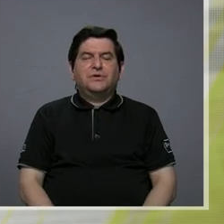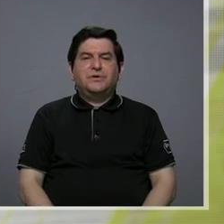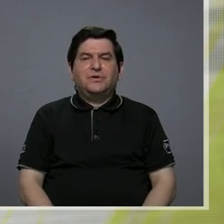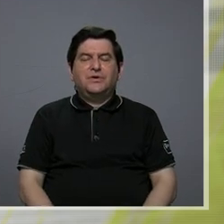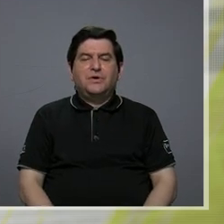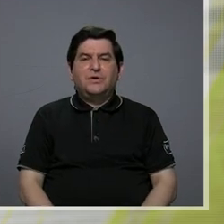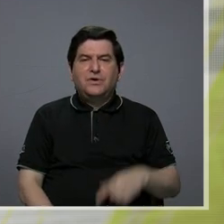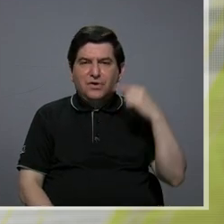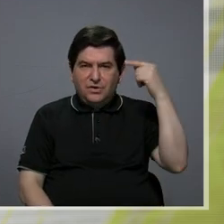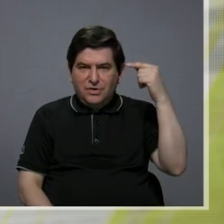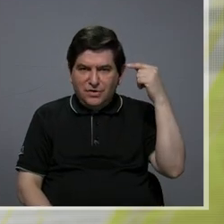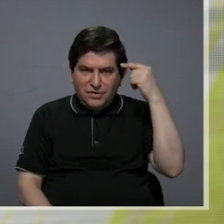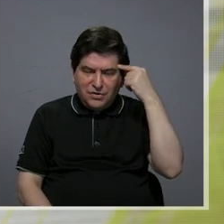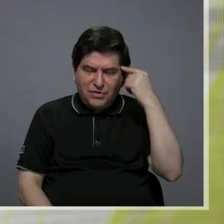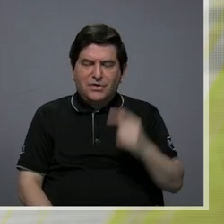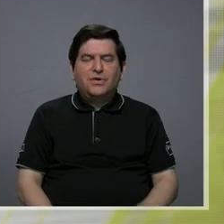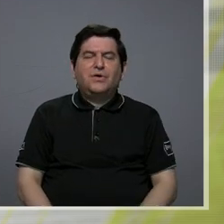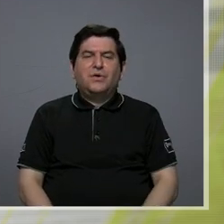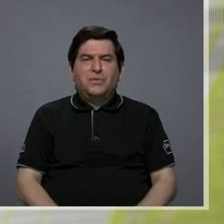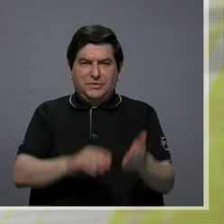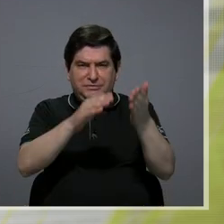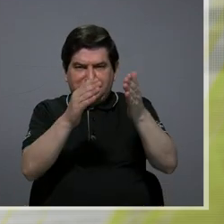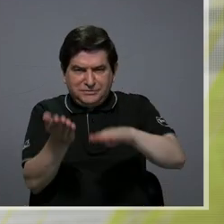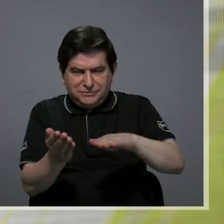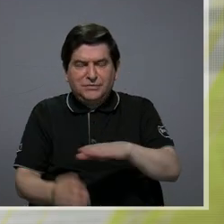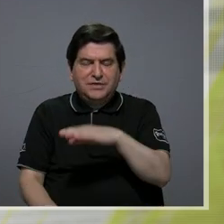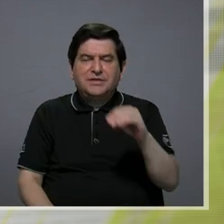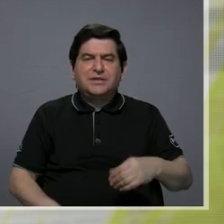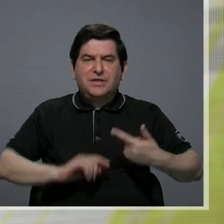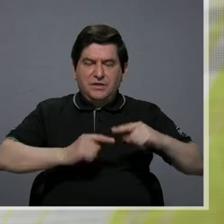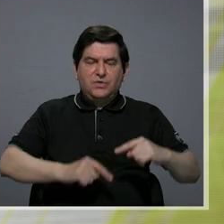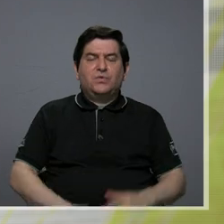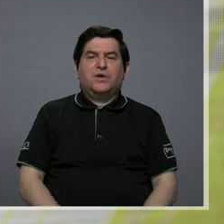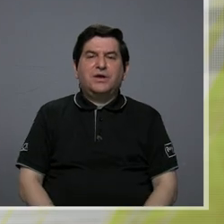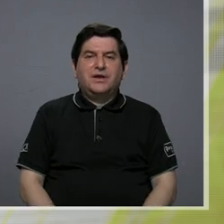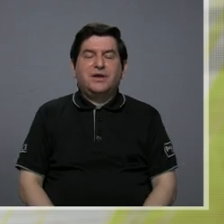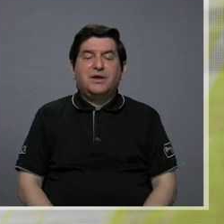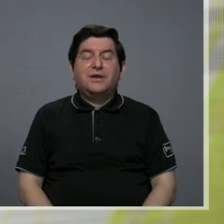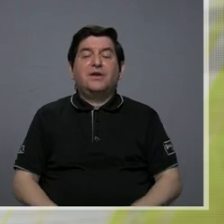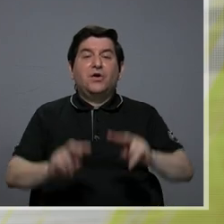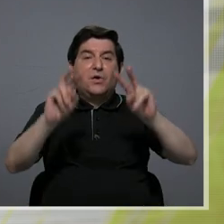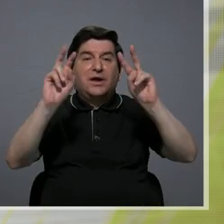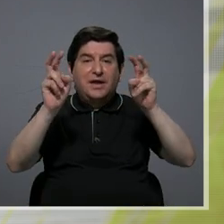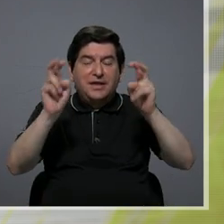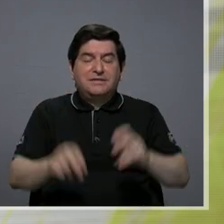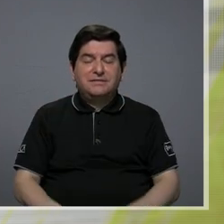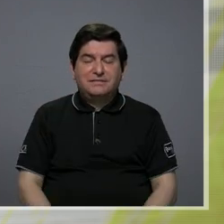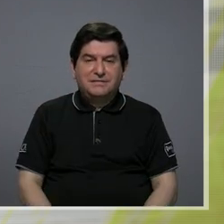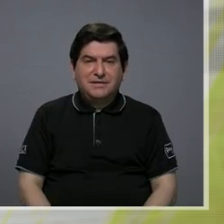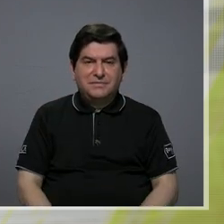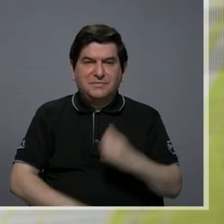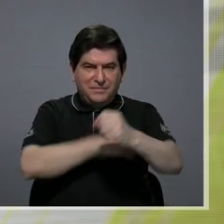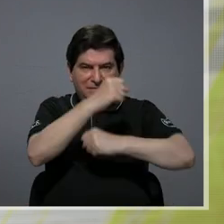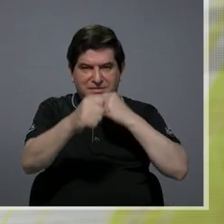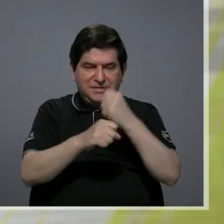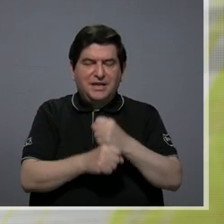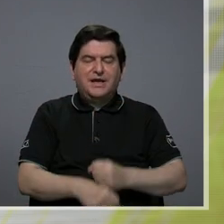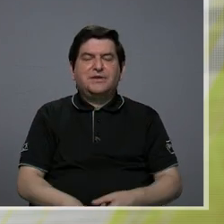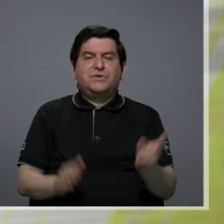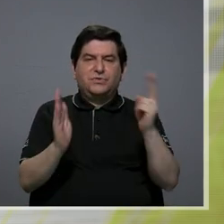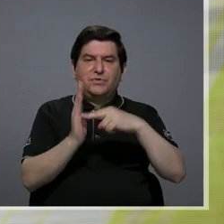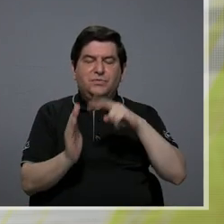necropolítica y duelo en el marco del Fondo de Apoyo a Redes Temáticas del año 22